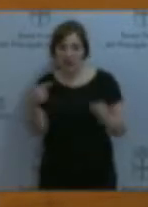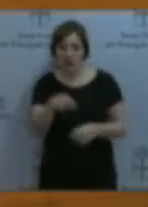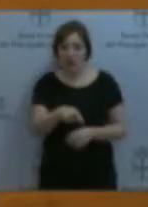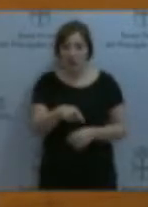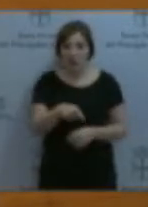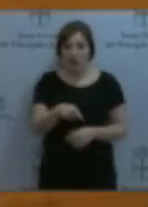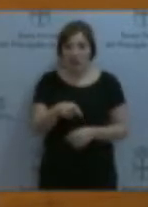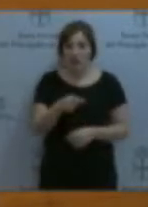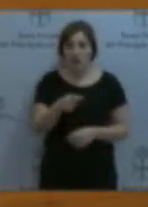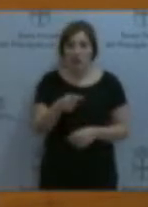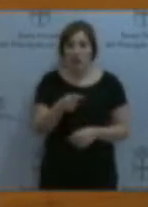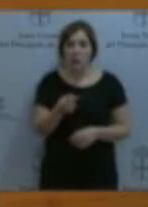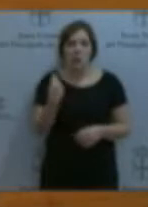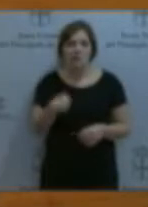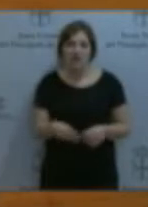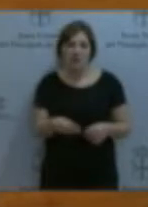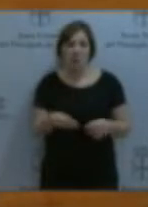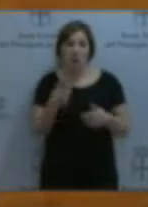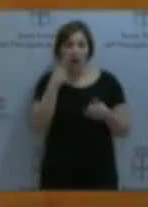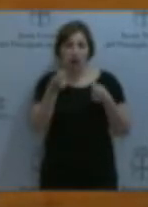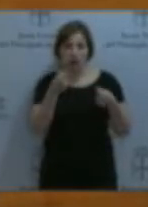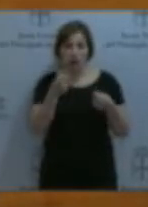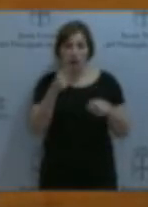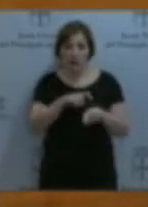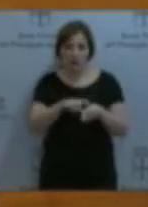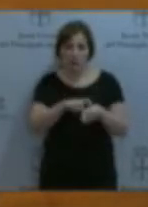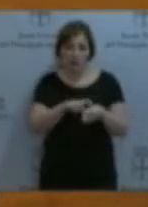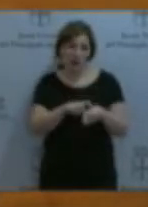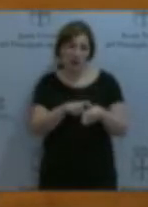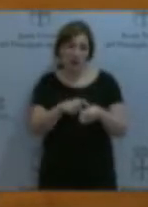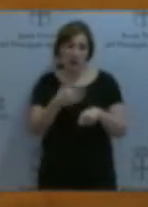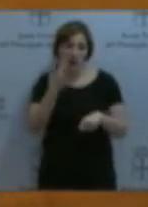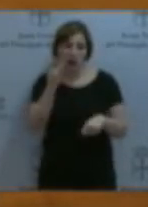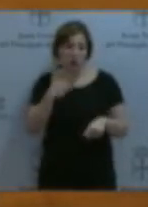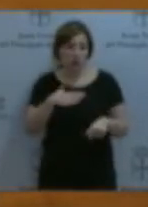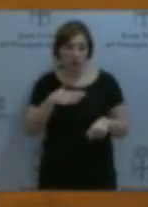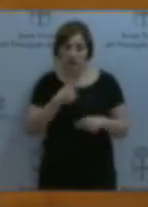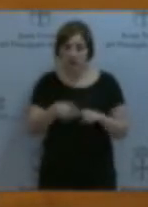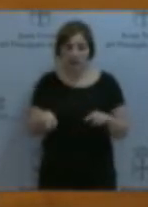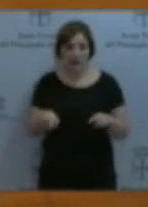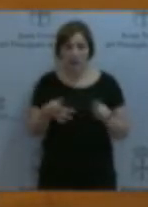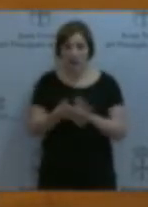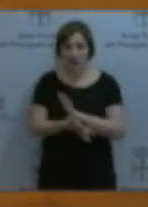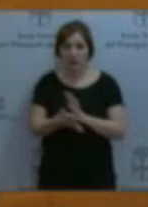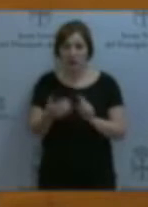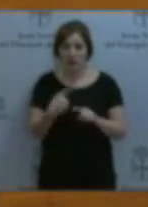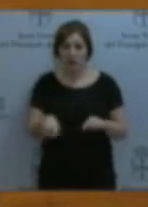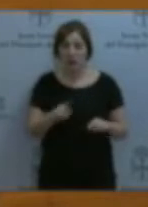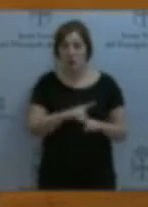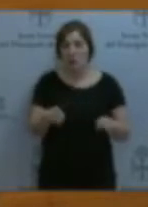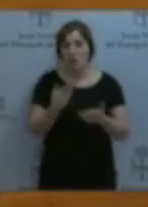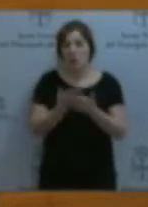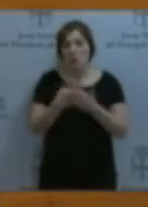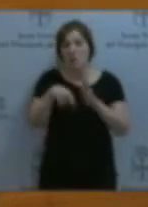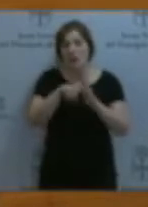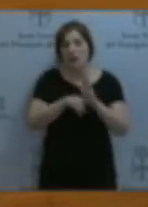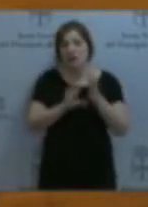debe equiparar con el control poblacional de especies autóctonas. dos cosas completamente diferentes. Tampoco proponen medidas concretas